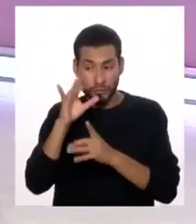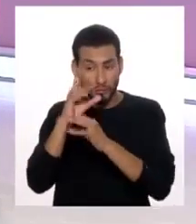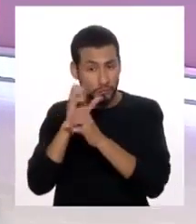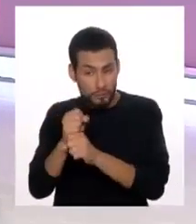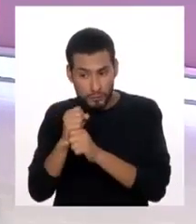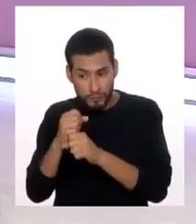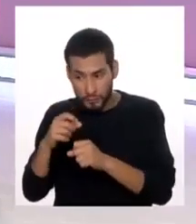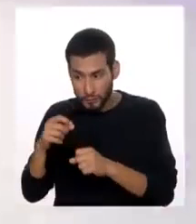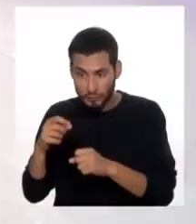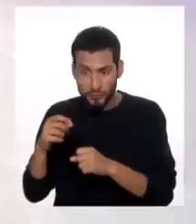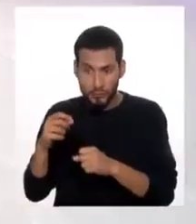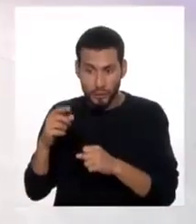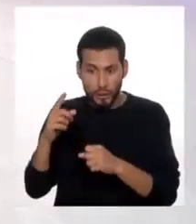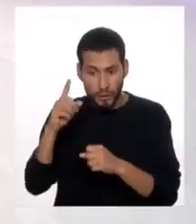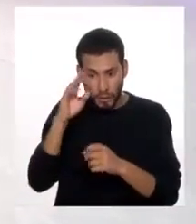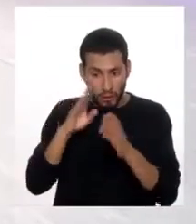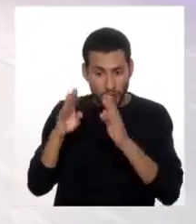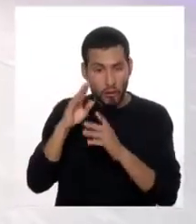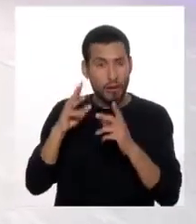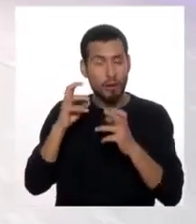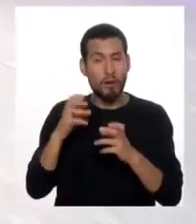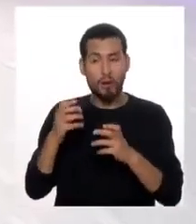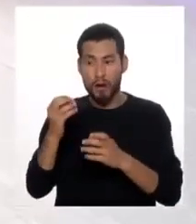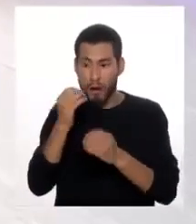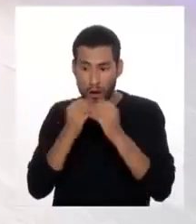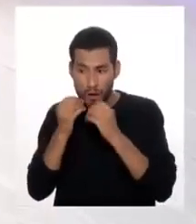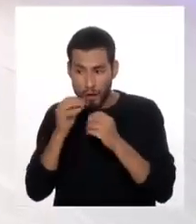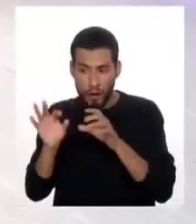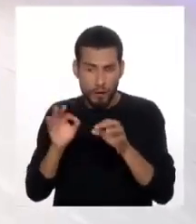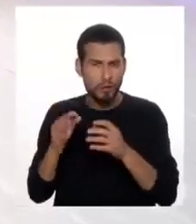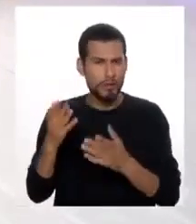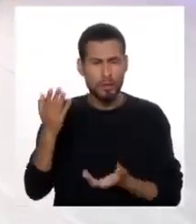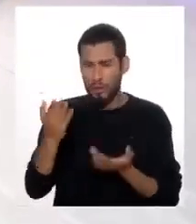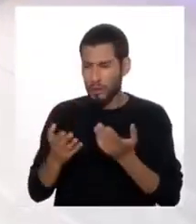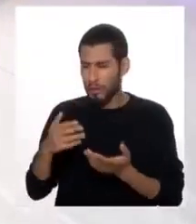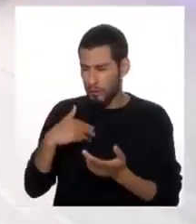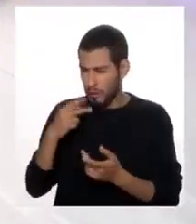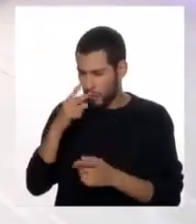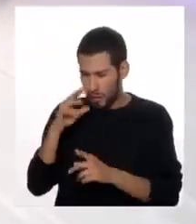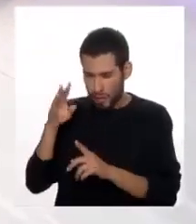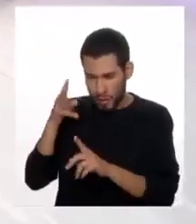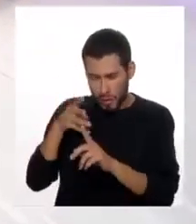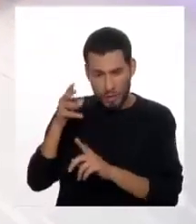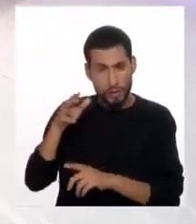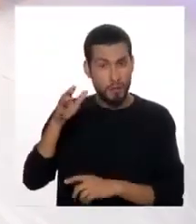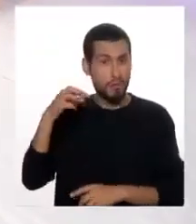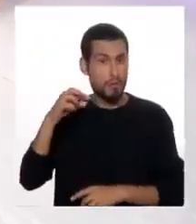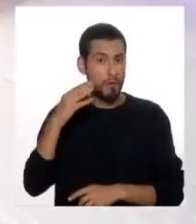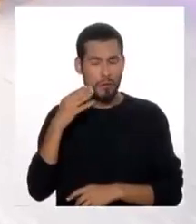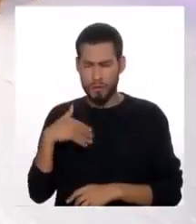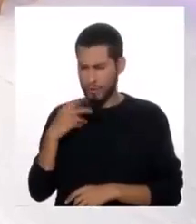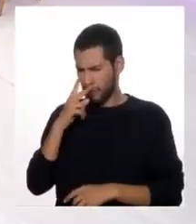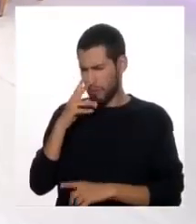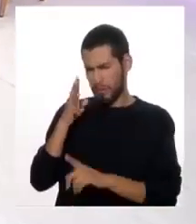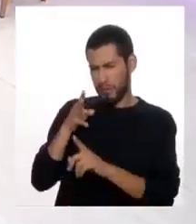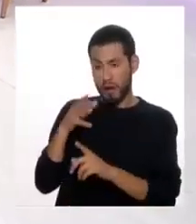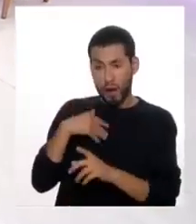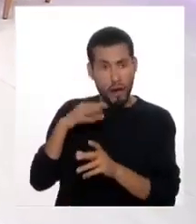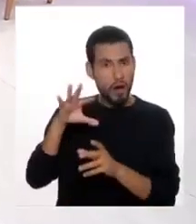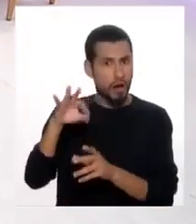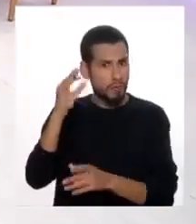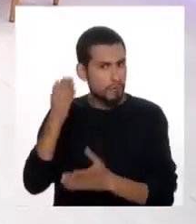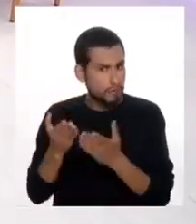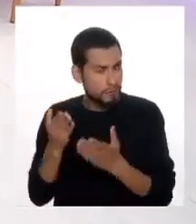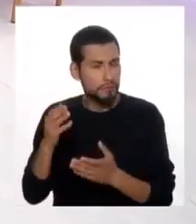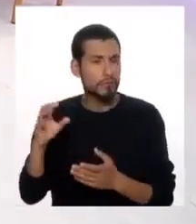en la búsqueda de nuestros alimentos. ¿Hay algún pequeño detalle que diga el padre, ojo, voy a chequearlo? O